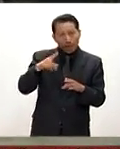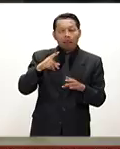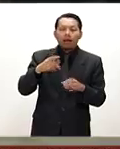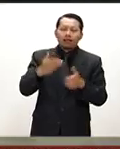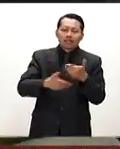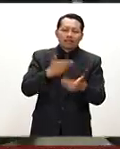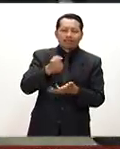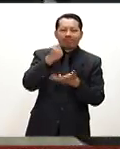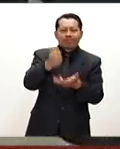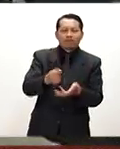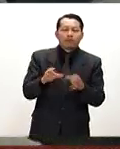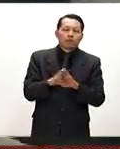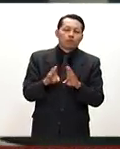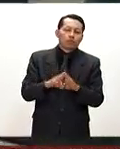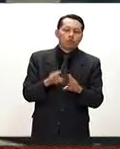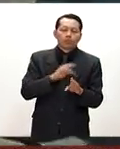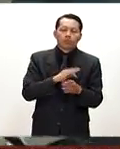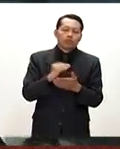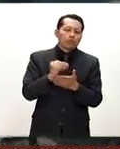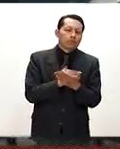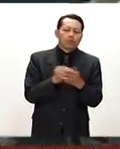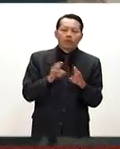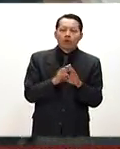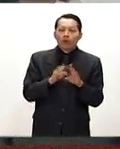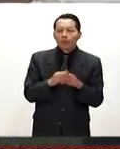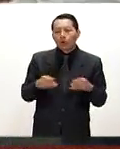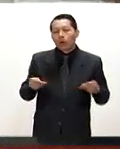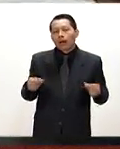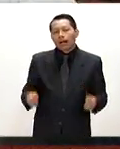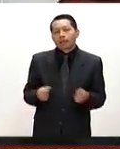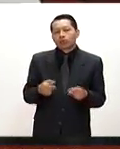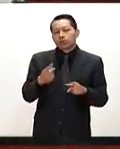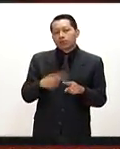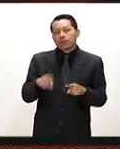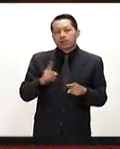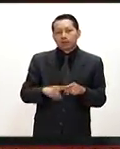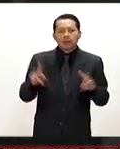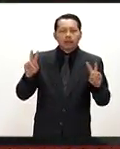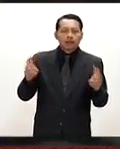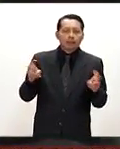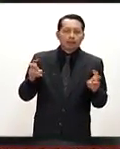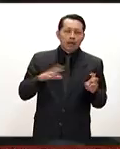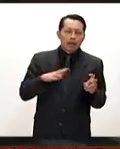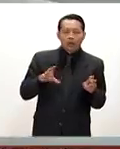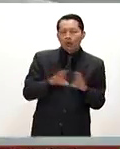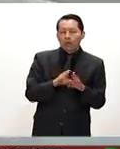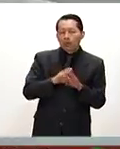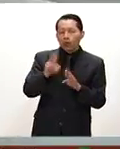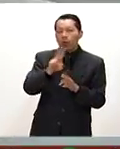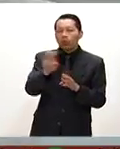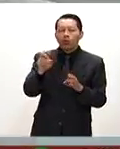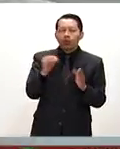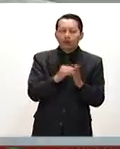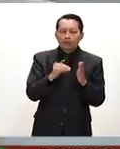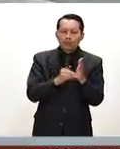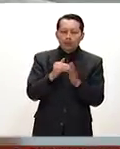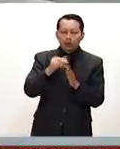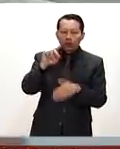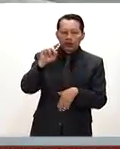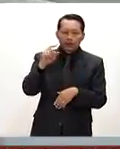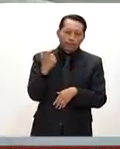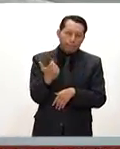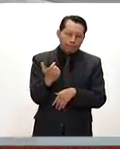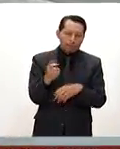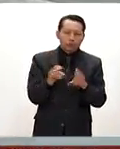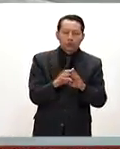Ese renglón se reduce en un gasto de capital que se llama en más de 200 mil millones de pesos. Así que no veremos